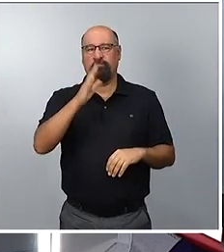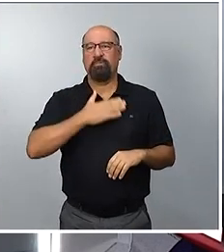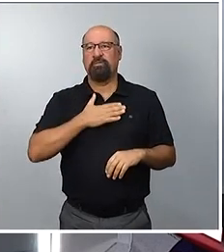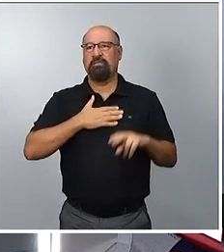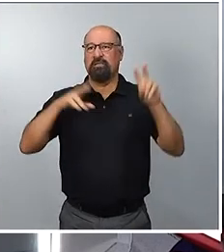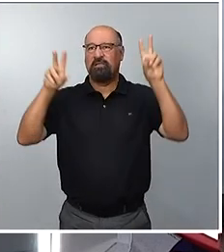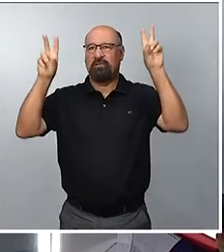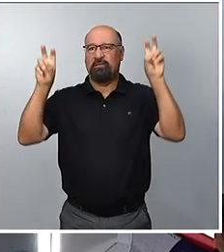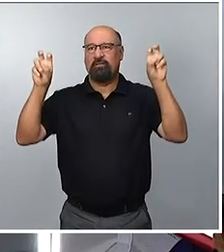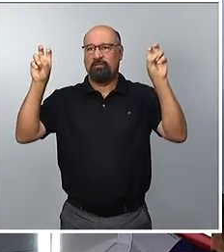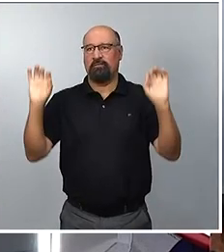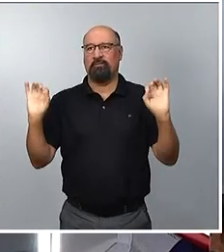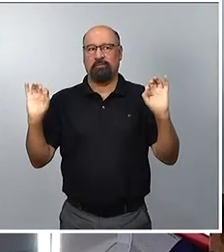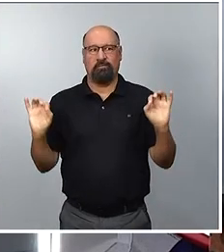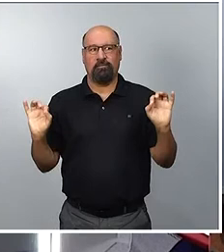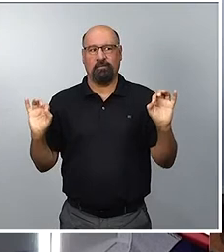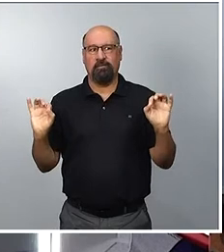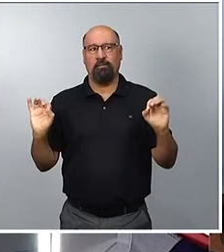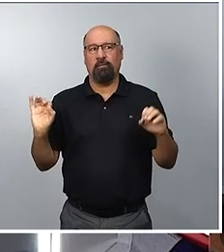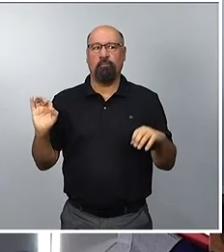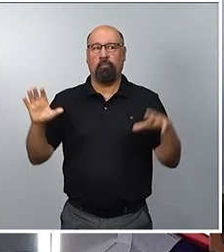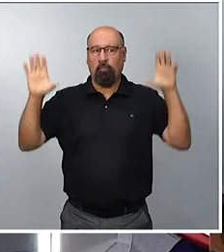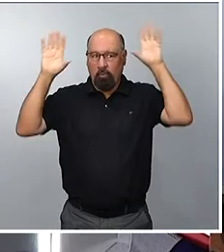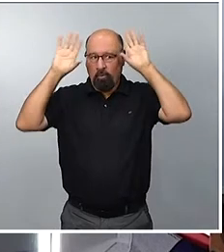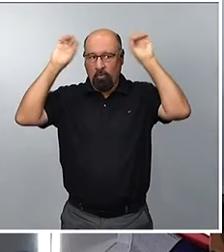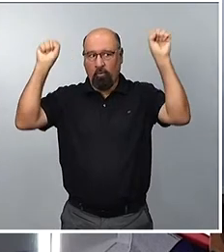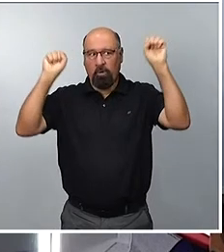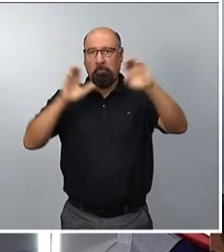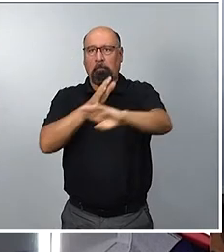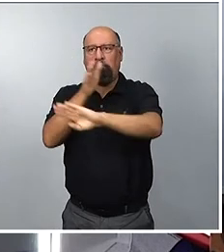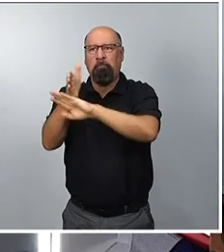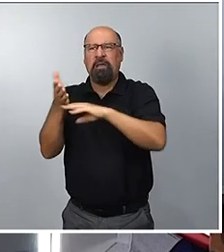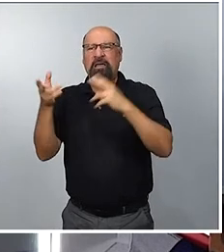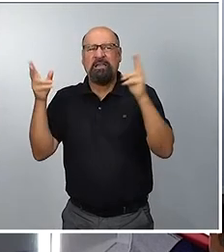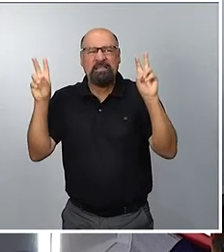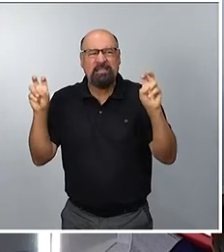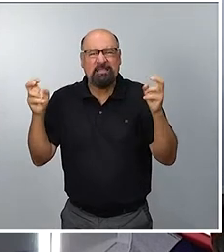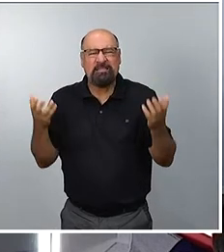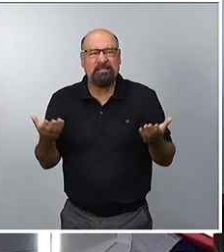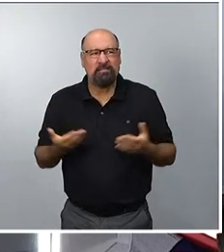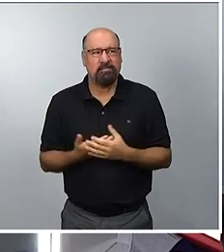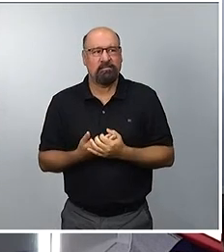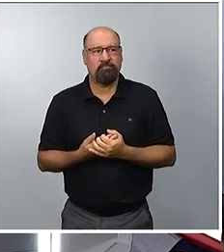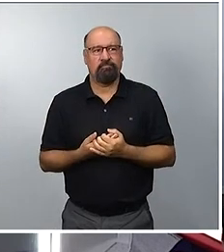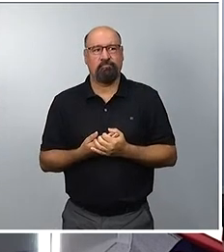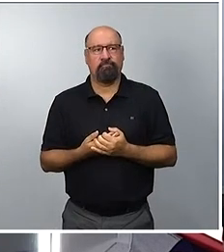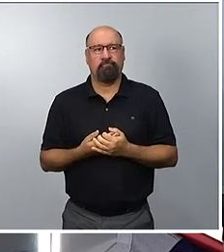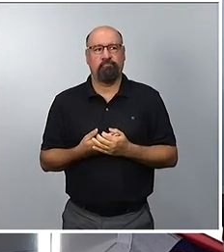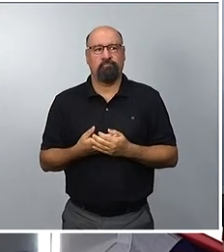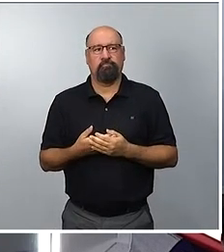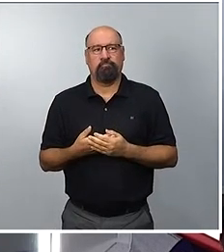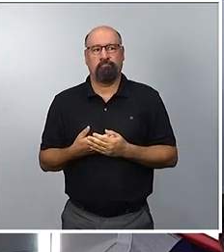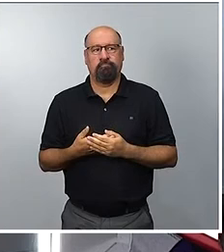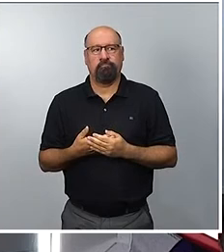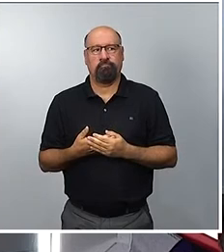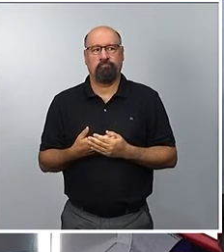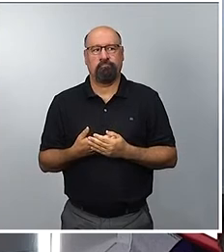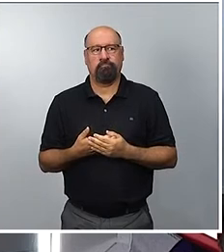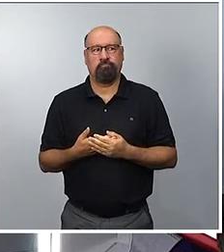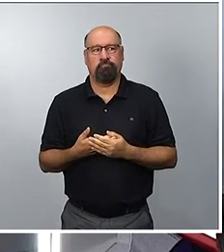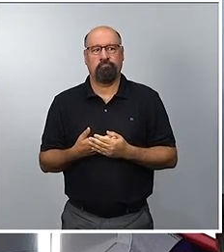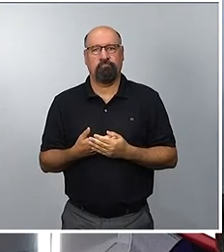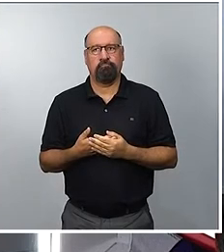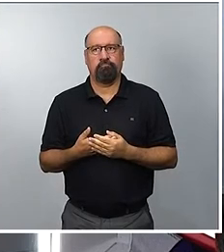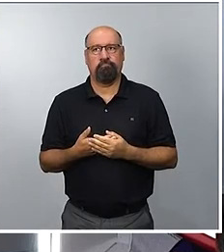escribe que se dirige a generar con ciertos estrellos inmigrantes que ahorita ya no lo hubiese dejado en desimacar. ¿Entendemos que